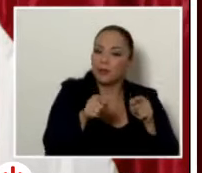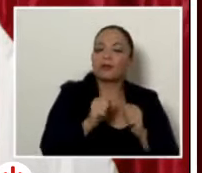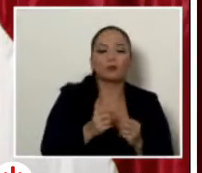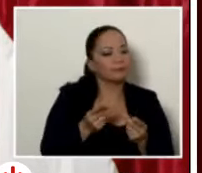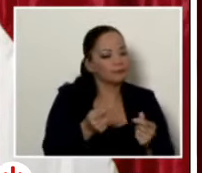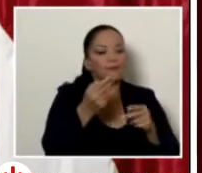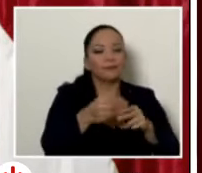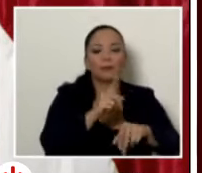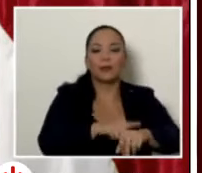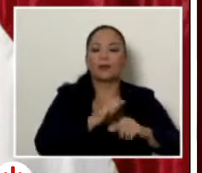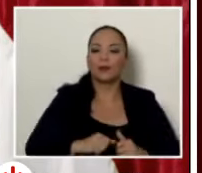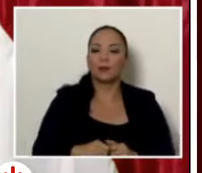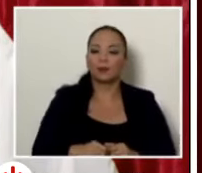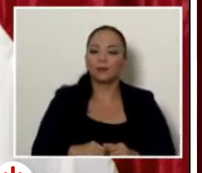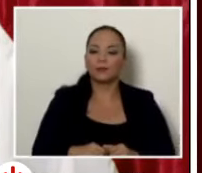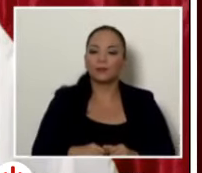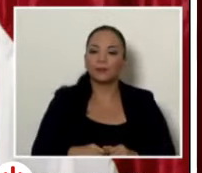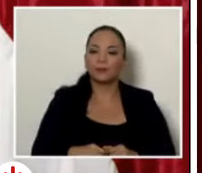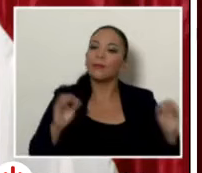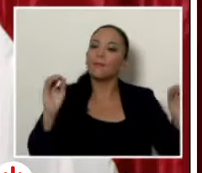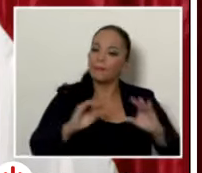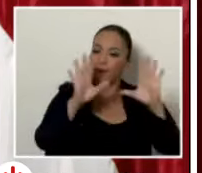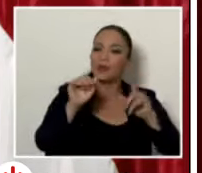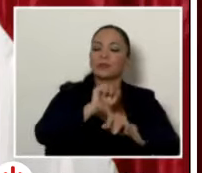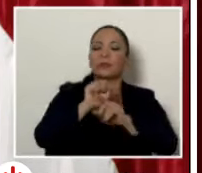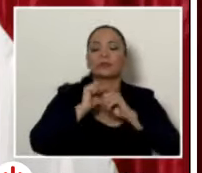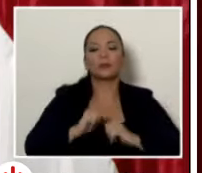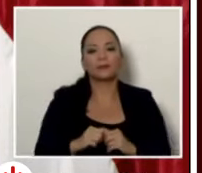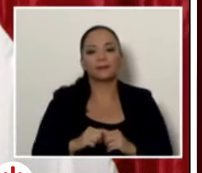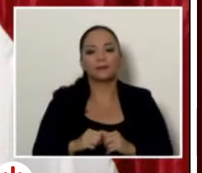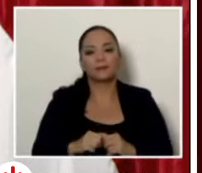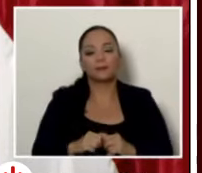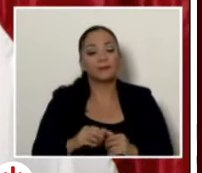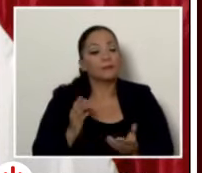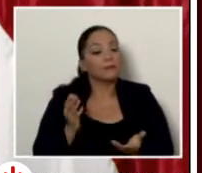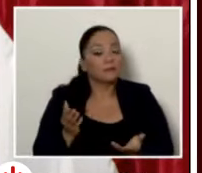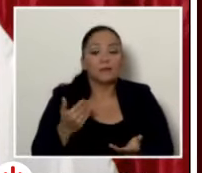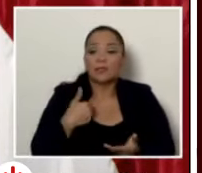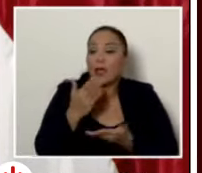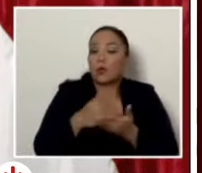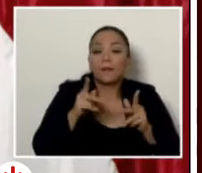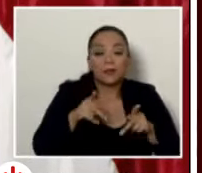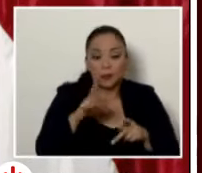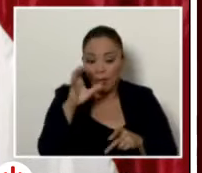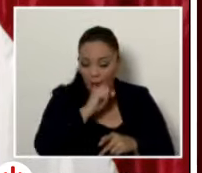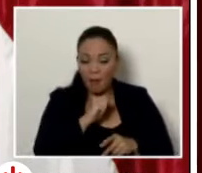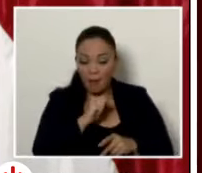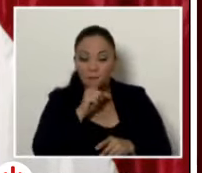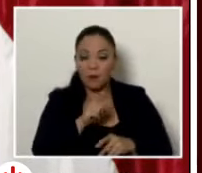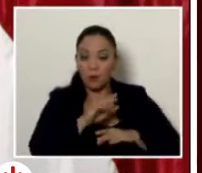mayor brevedad y aclarar el asunto si encuentran culpabilidad que sienten responsabilidades pero la cultura de la